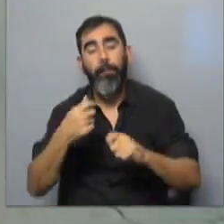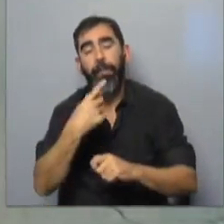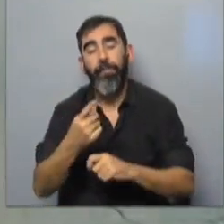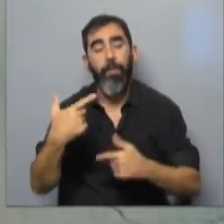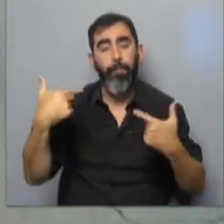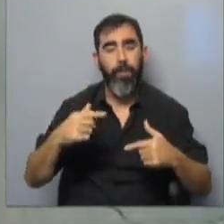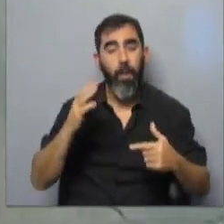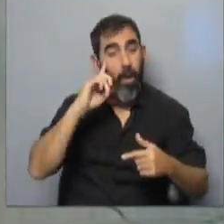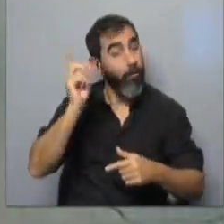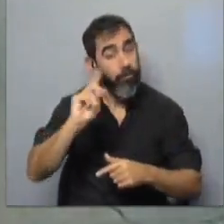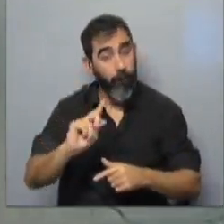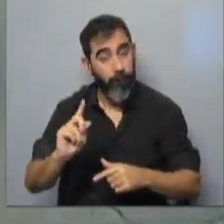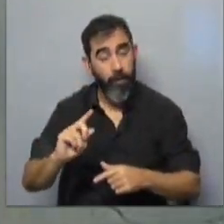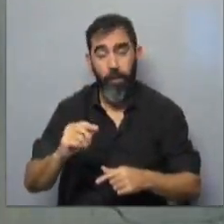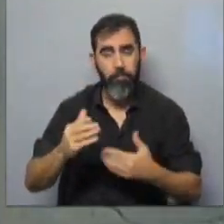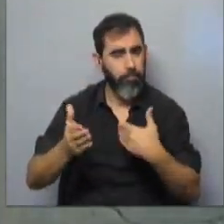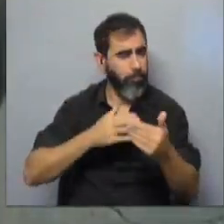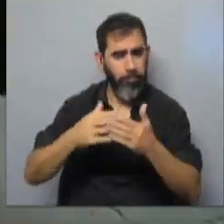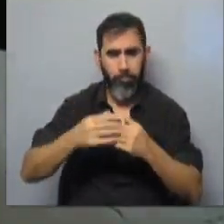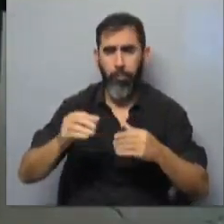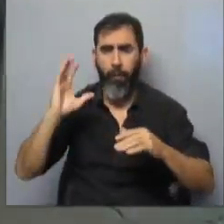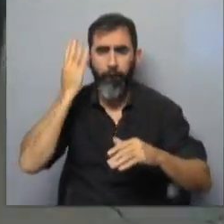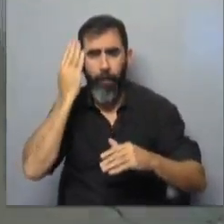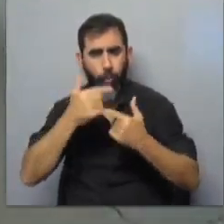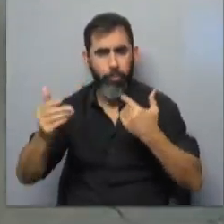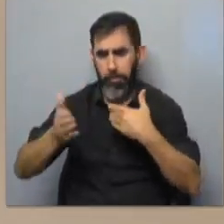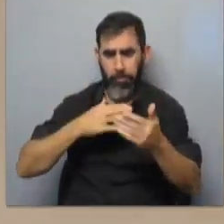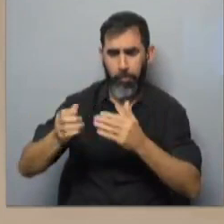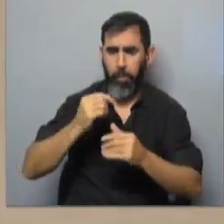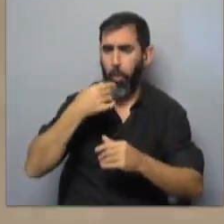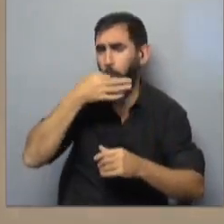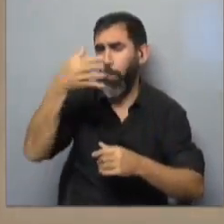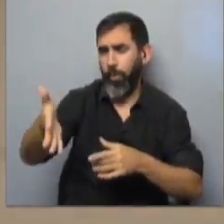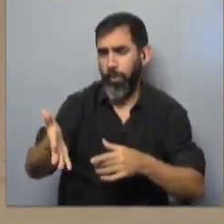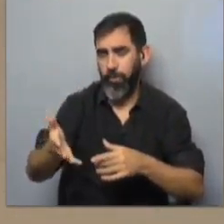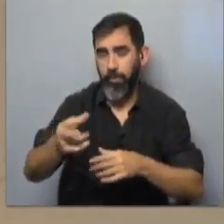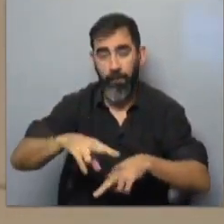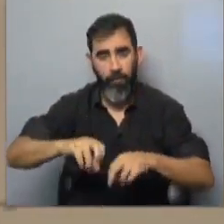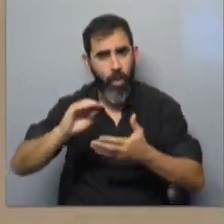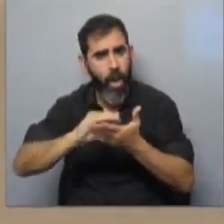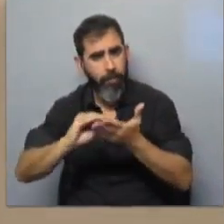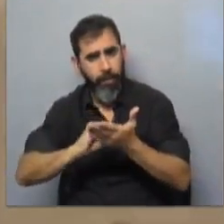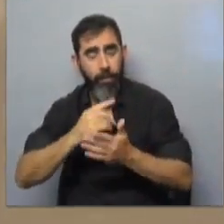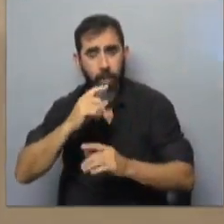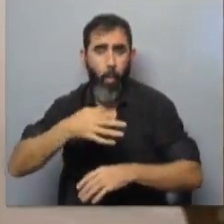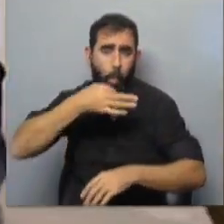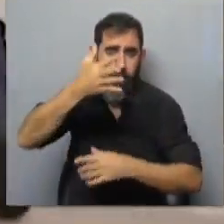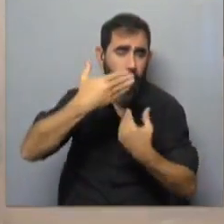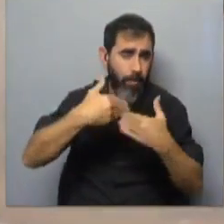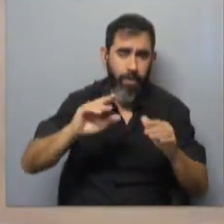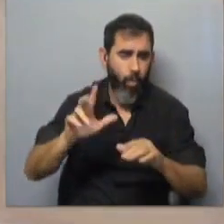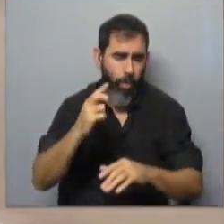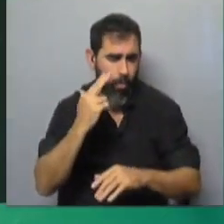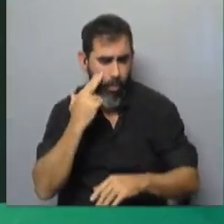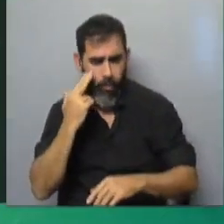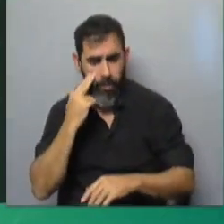el Ministerio no está al tanto ni le interesan las publicaciones en el Facebook de los policías. Investigaciones administrativas te pueden abrir cualquiera y eso no es un problema.